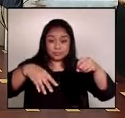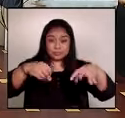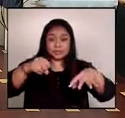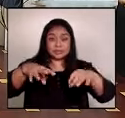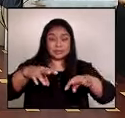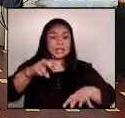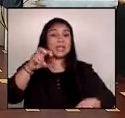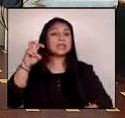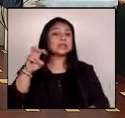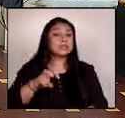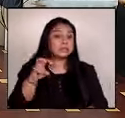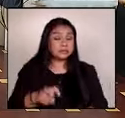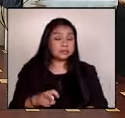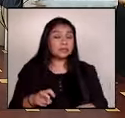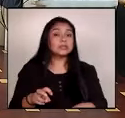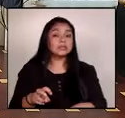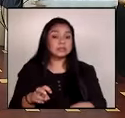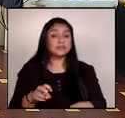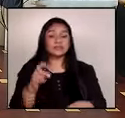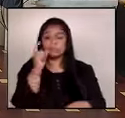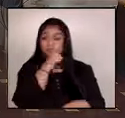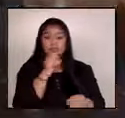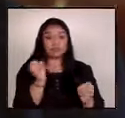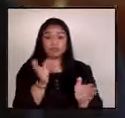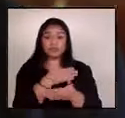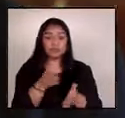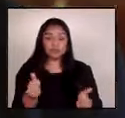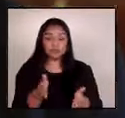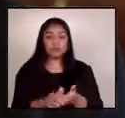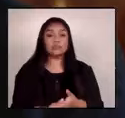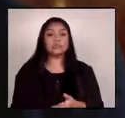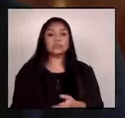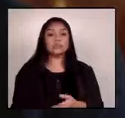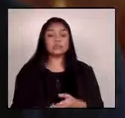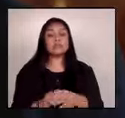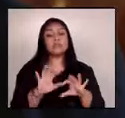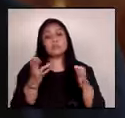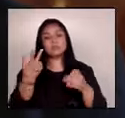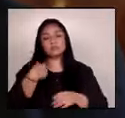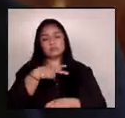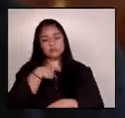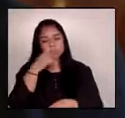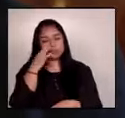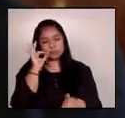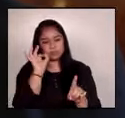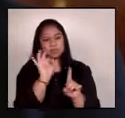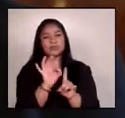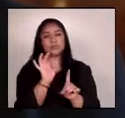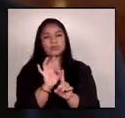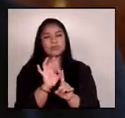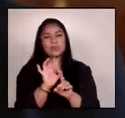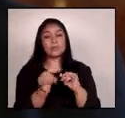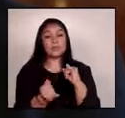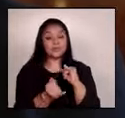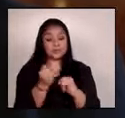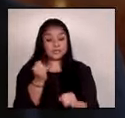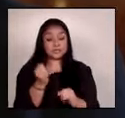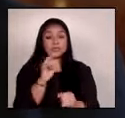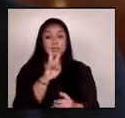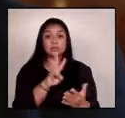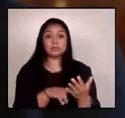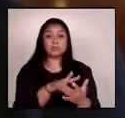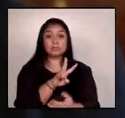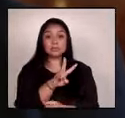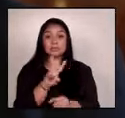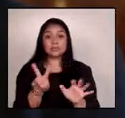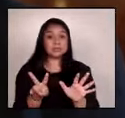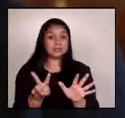necesaria como es la energía eléctrica en sus hogares. Nos hemos propuesto que para finales de 2027